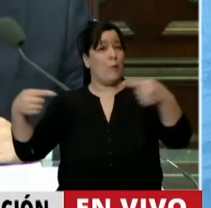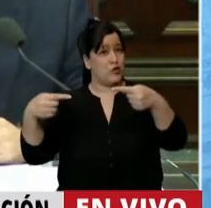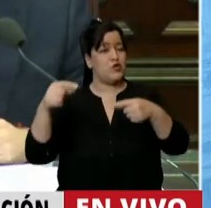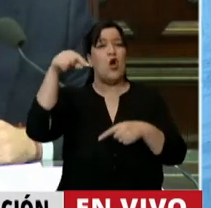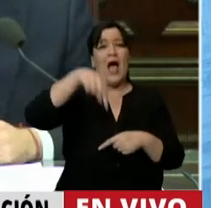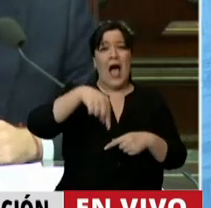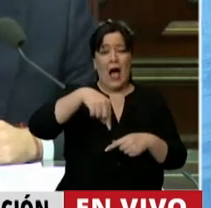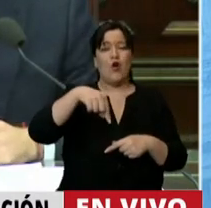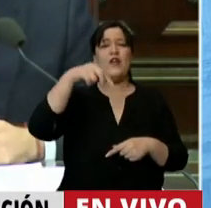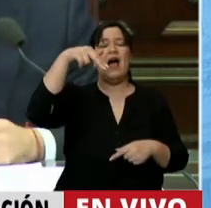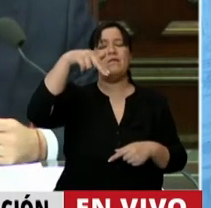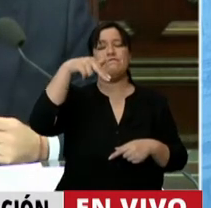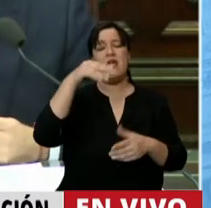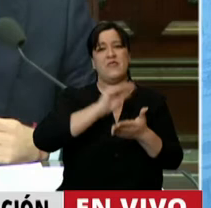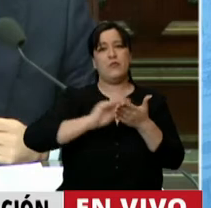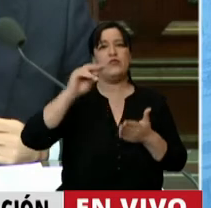Mario Raúl Negri.